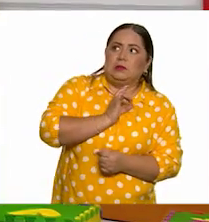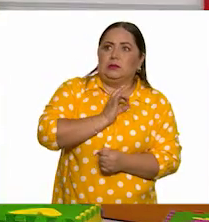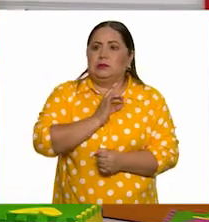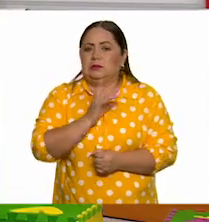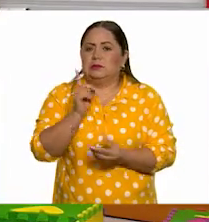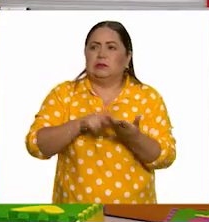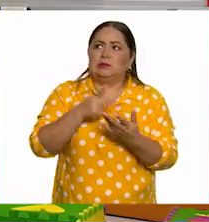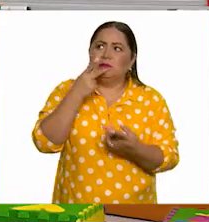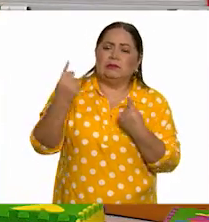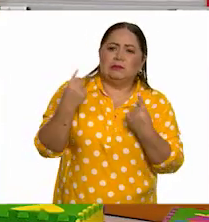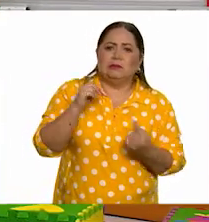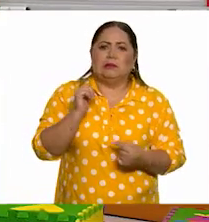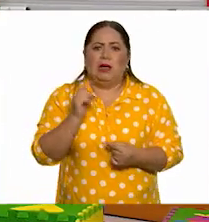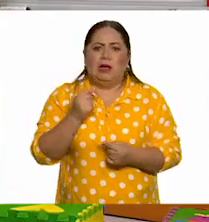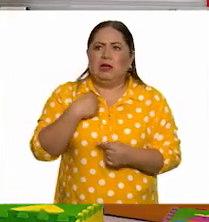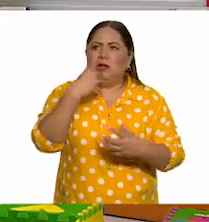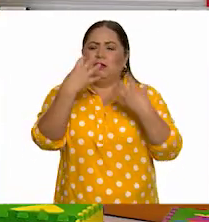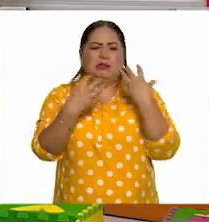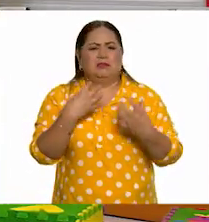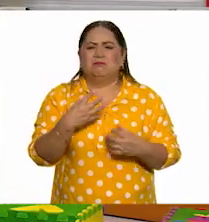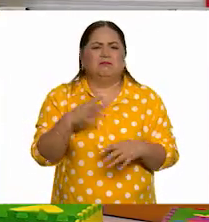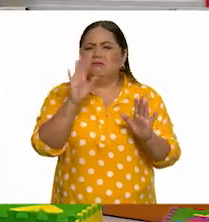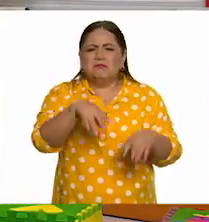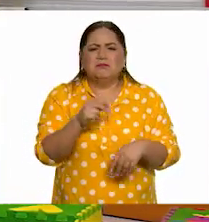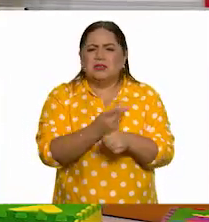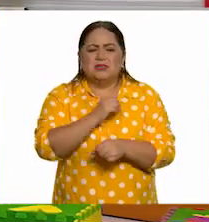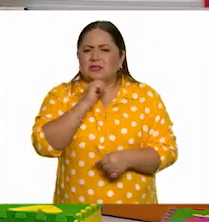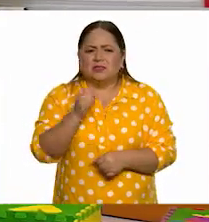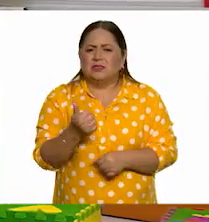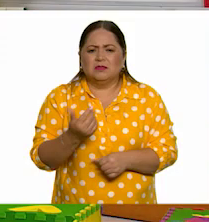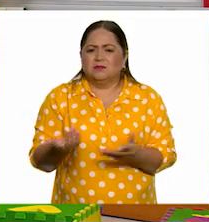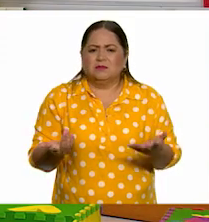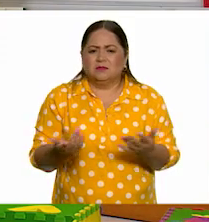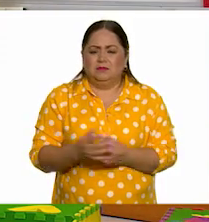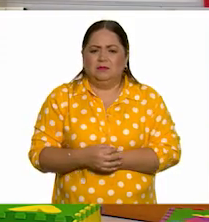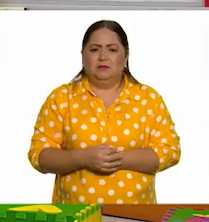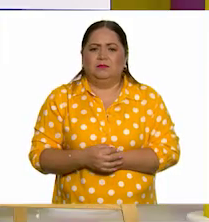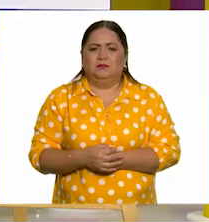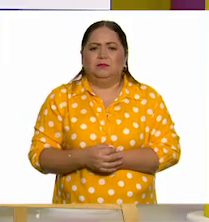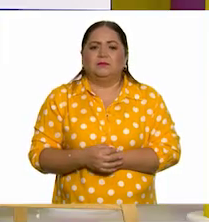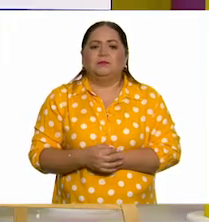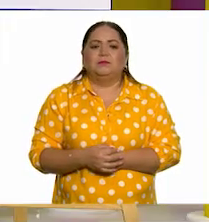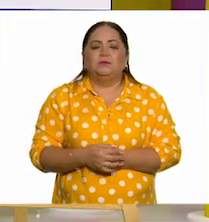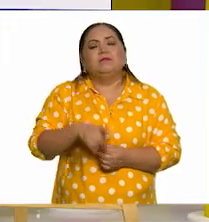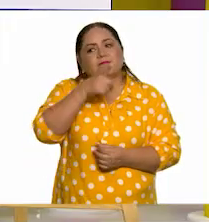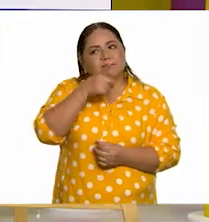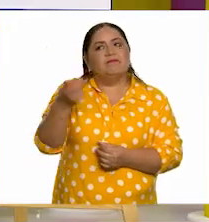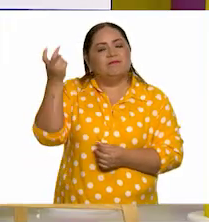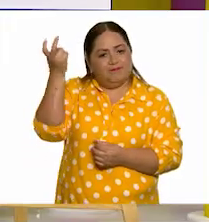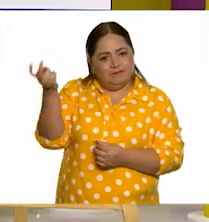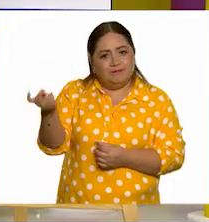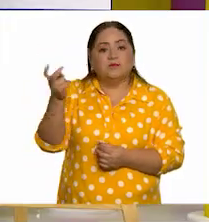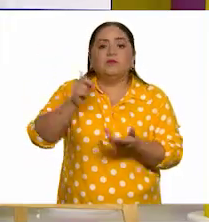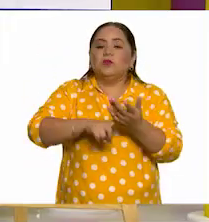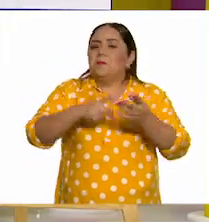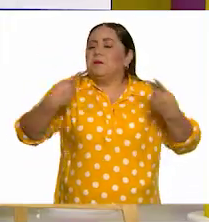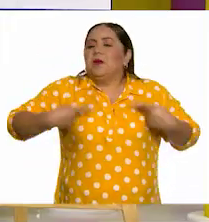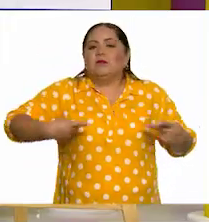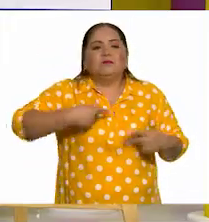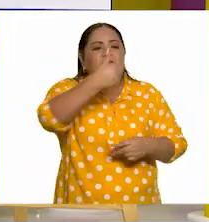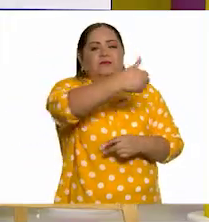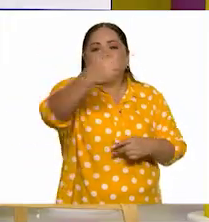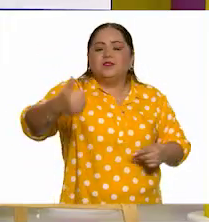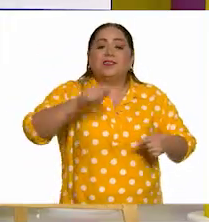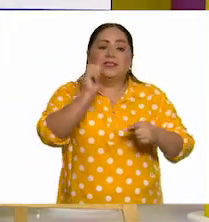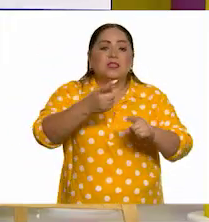ay, ¿qué me van a decir si digo que soy gritona? Pues nada, porque a mejor también la otra persona lo es. Así es, son personalidades